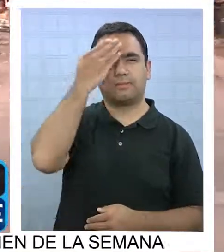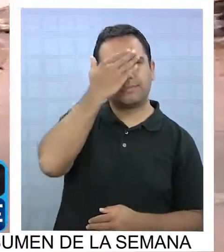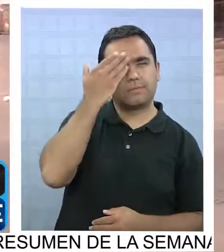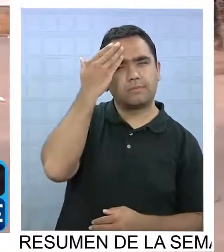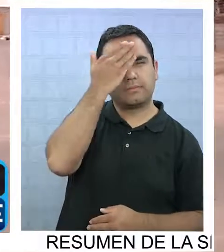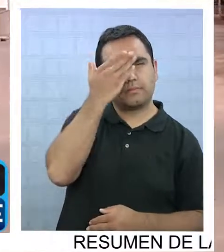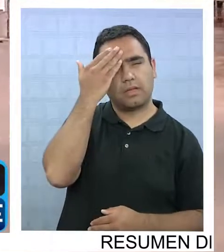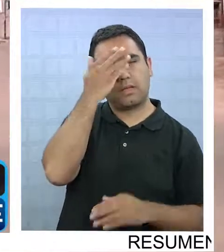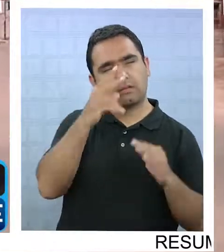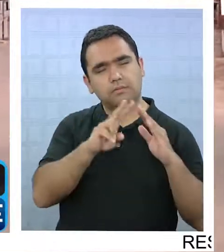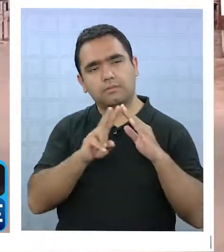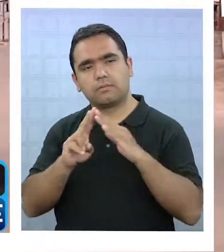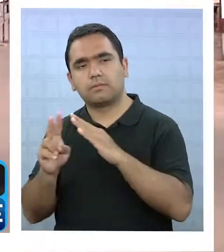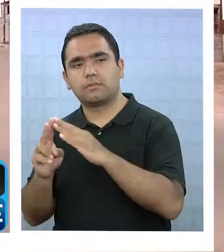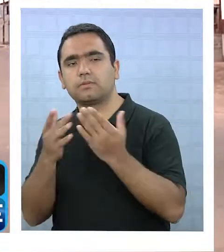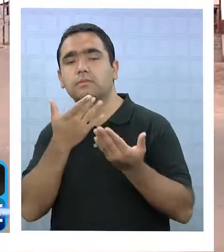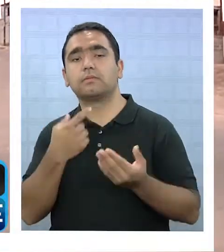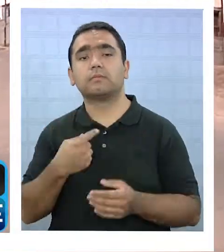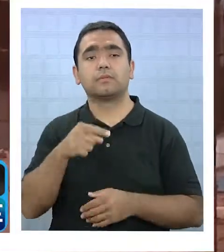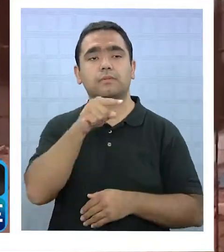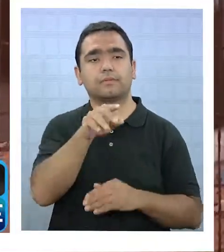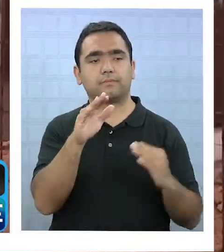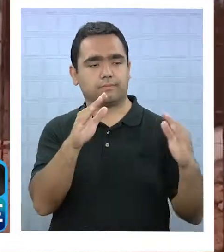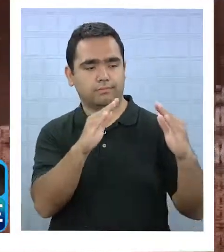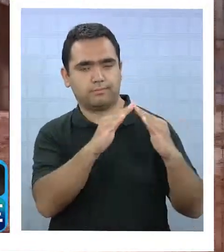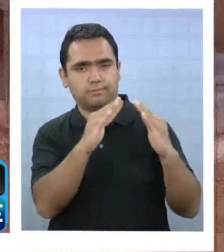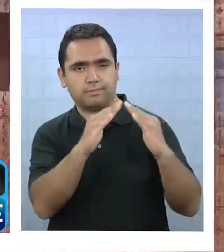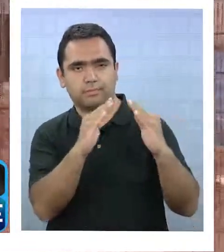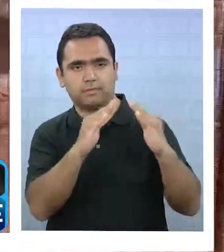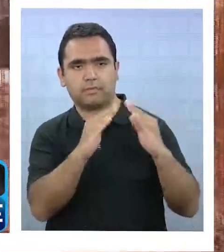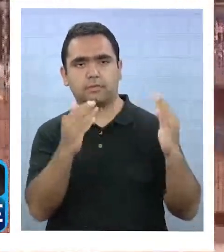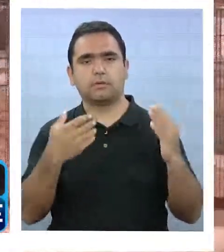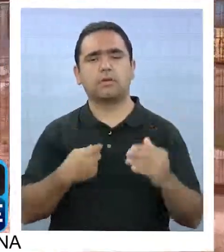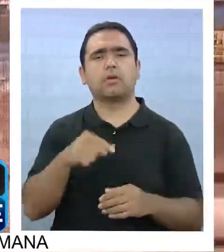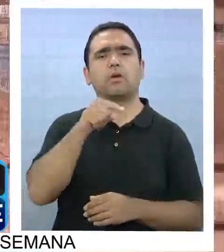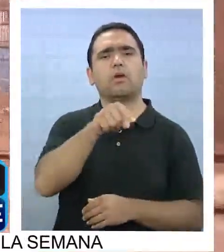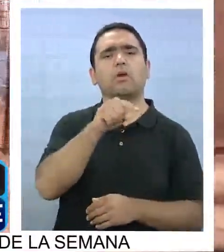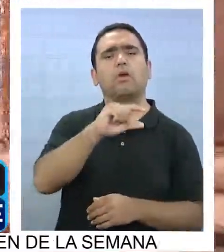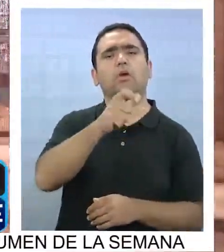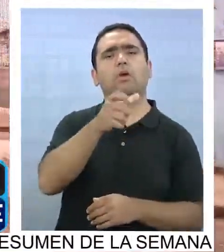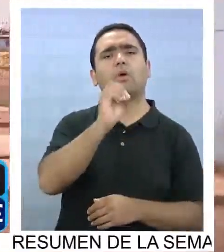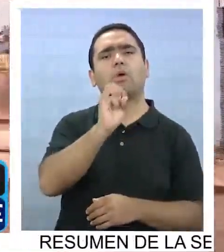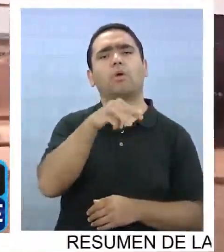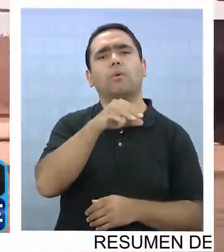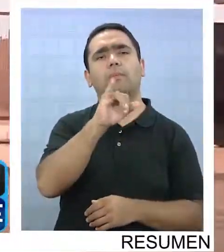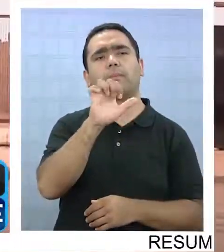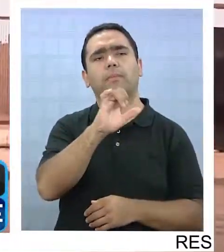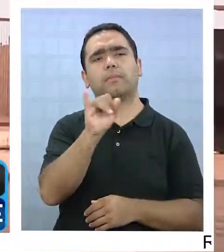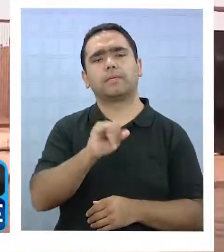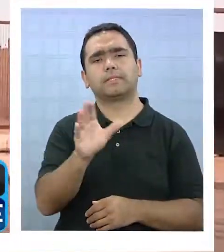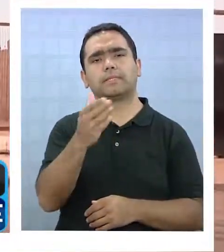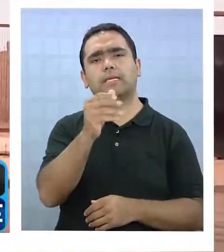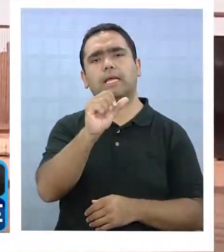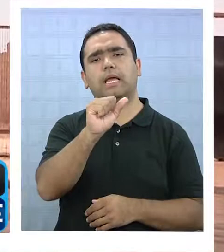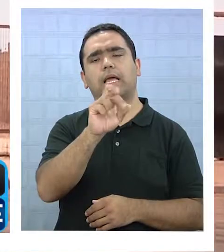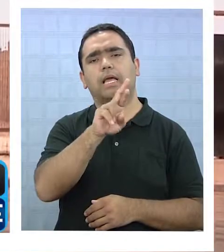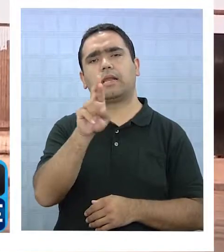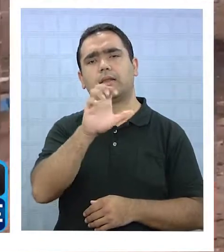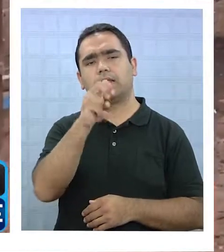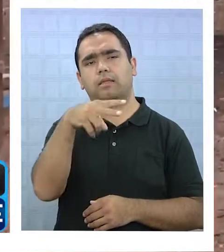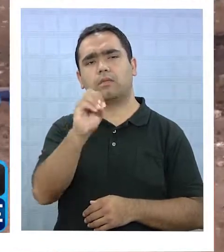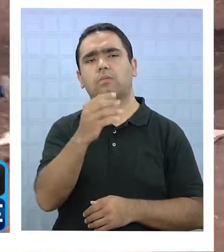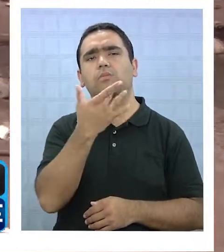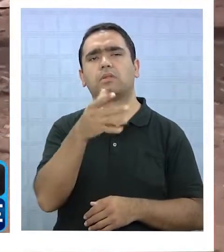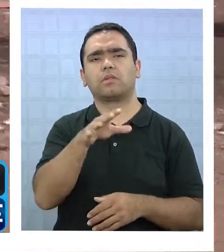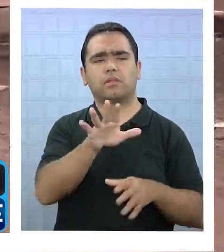Preocupados se encuentran los vecinos ante la presencia del albergue ubicado en la zona de Gómez Carreño, al lado del estadio Hernán Villanueva, por